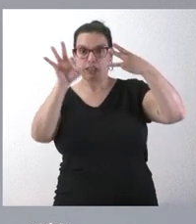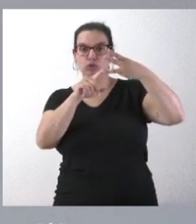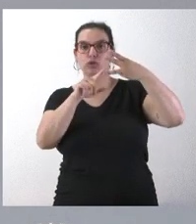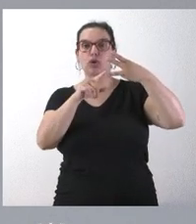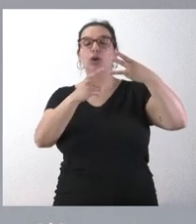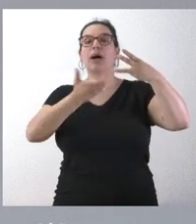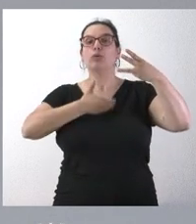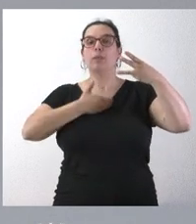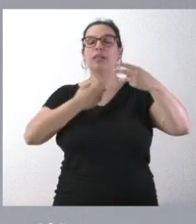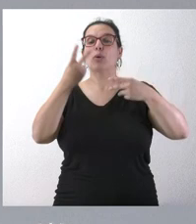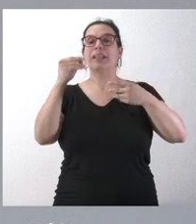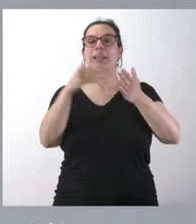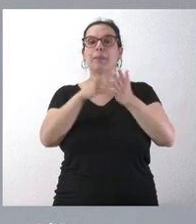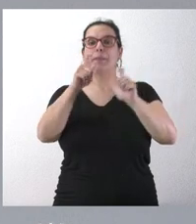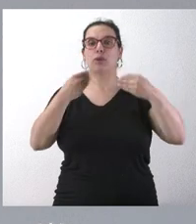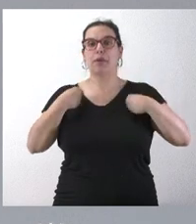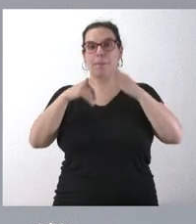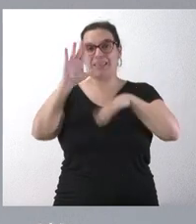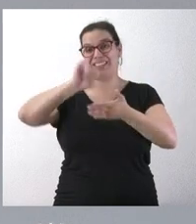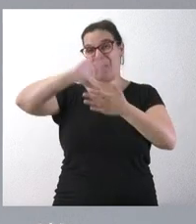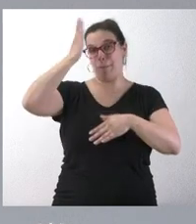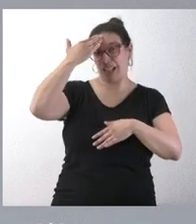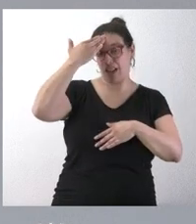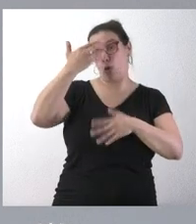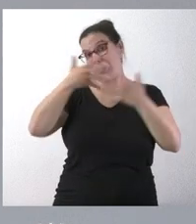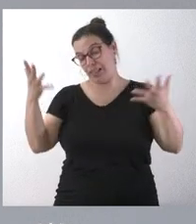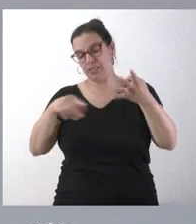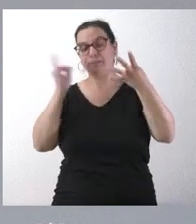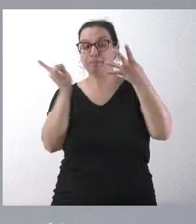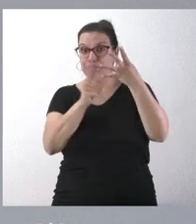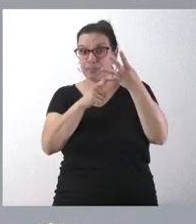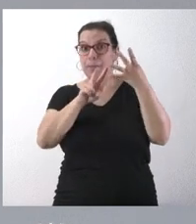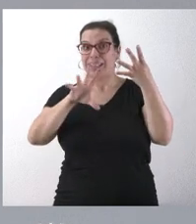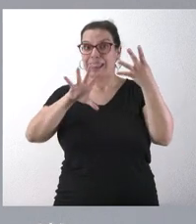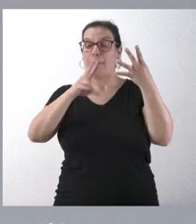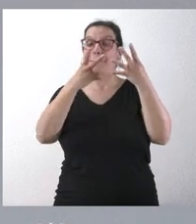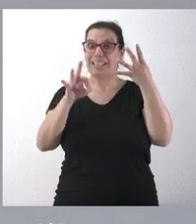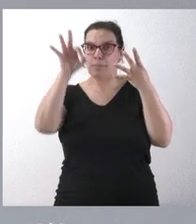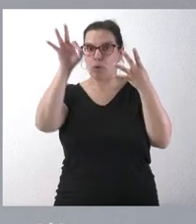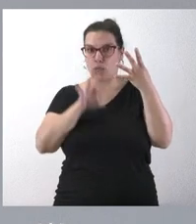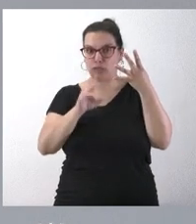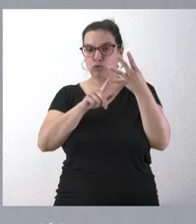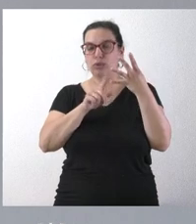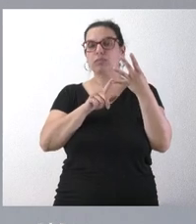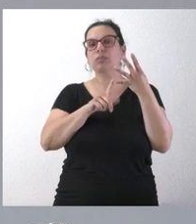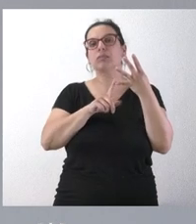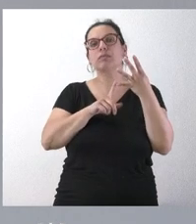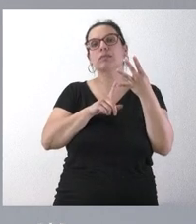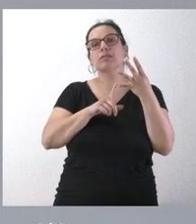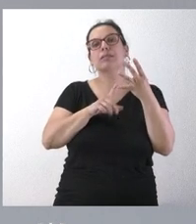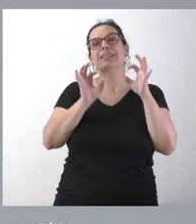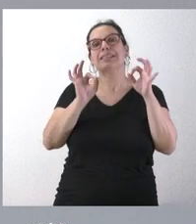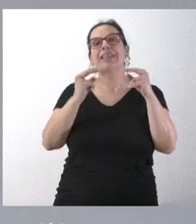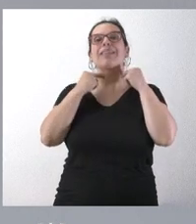mayores de 20.000 habitantes, capitales de provincia y mayores de 20.000, y un 20% le va a corresponder a las